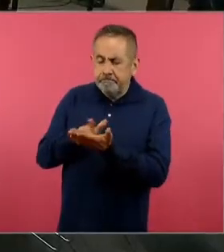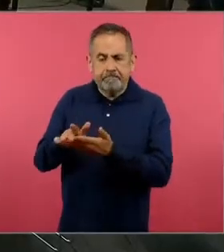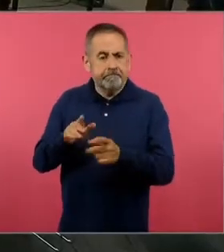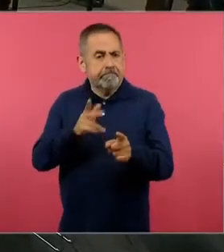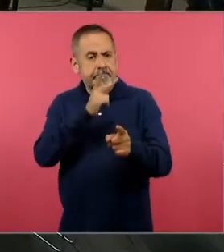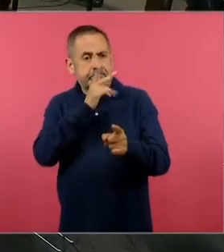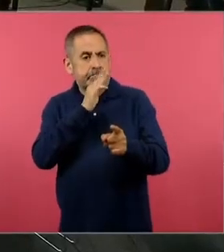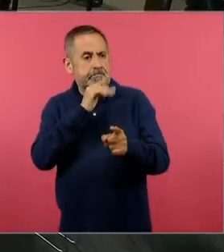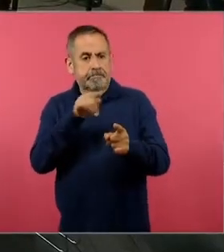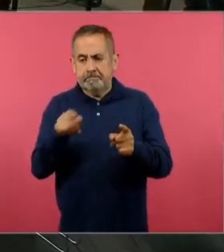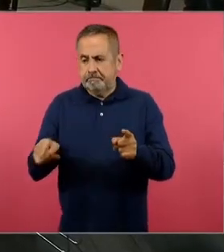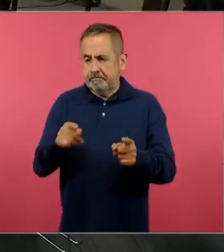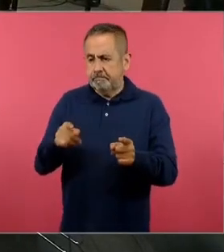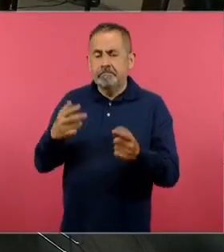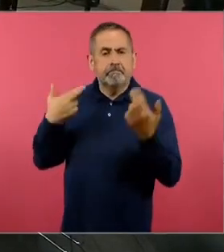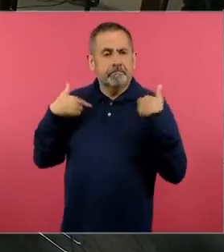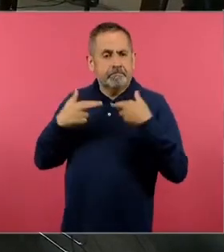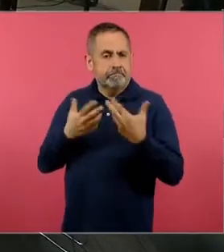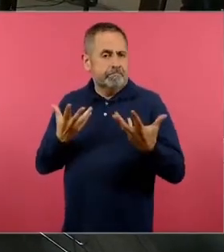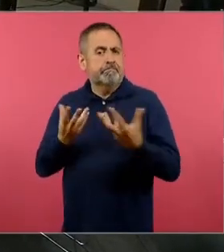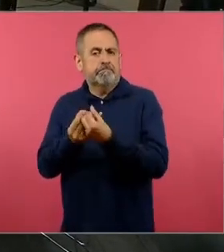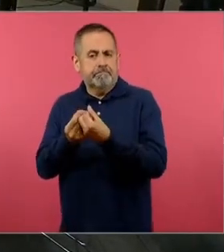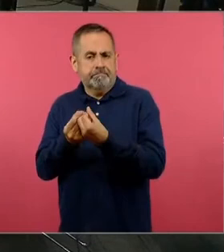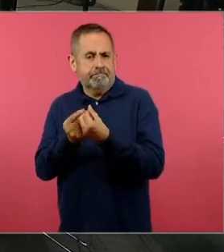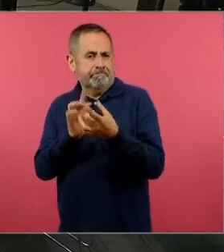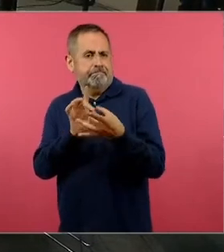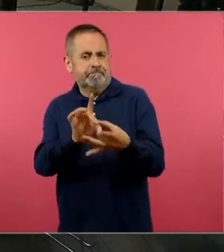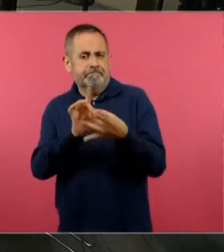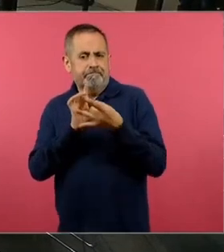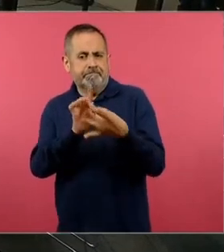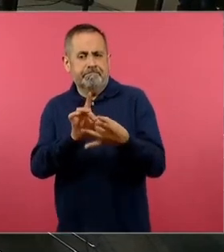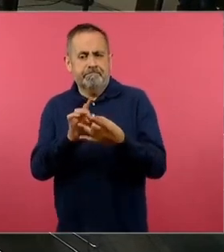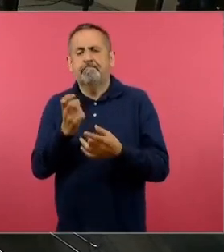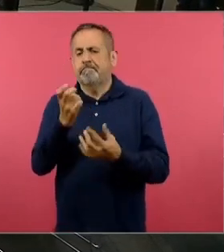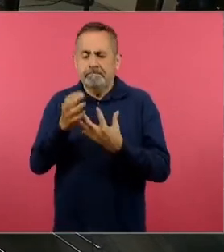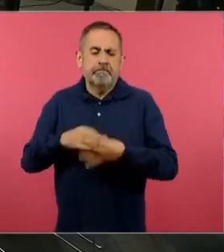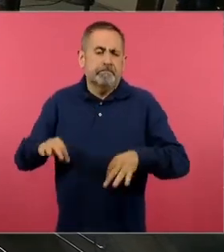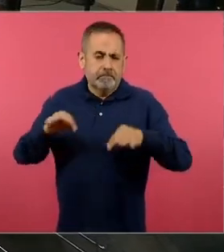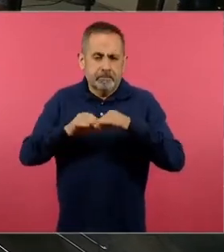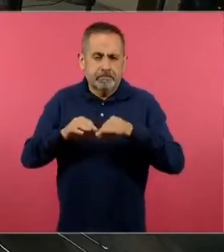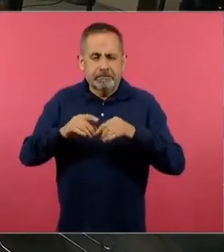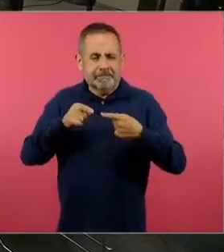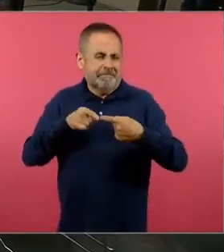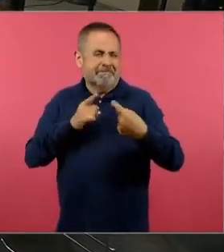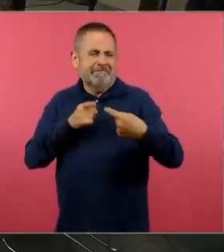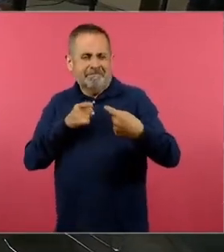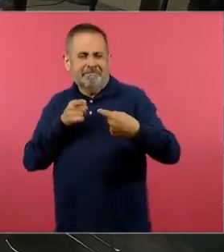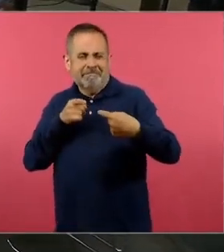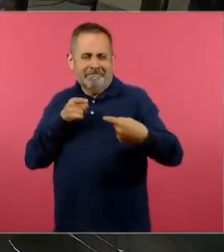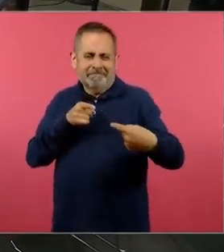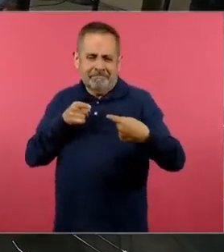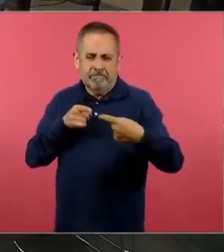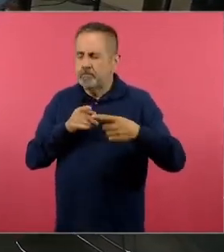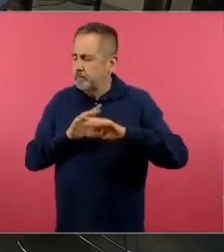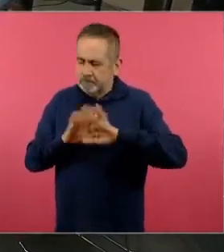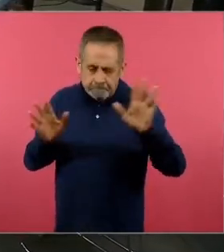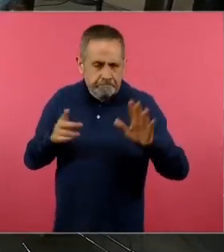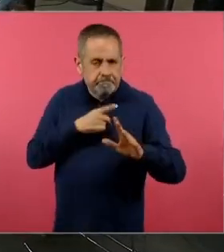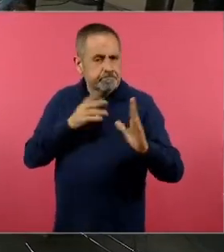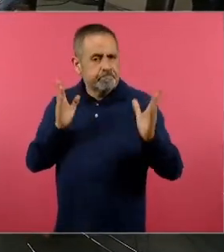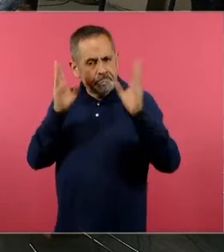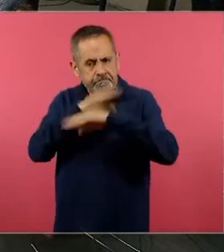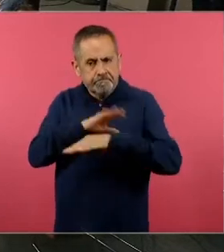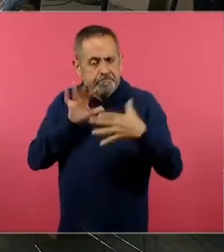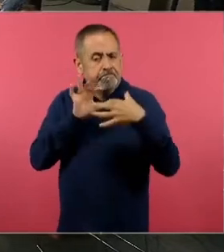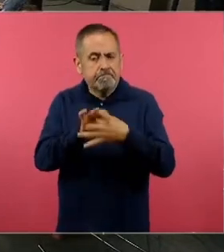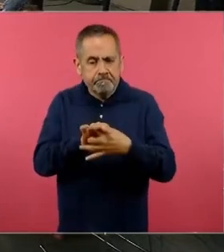vínculo entre los padres y los maestros, sabemos que ese vínculo ha pasado por muchos momentos difíciles, por muchos obstáculos desde